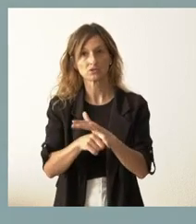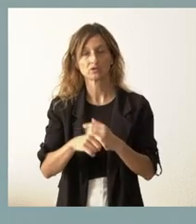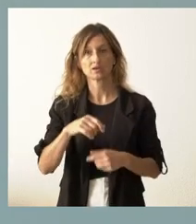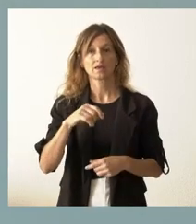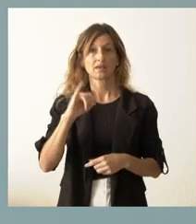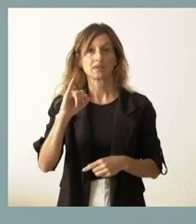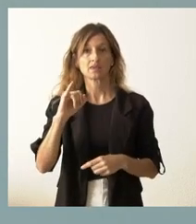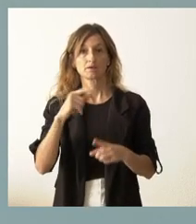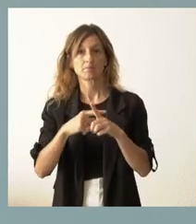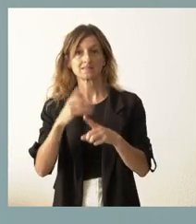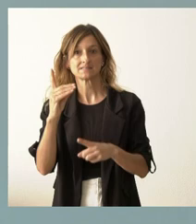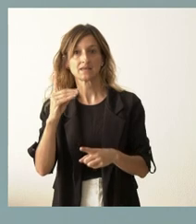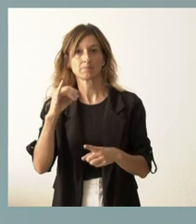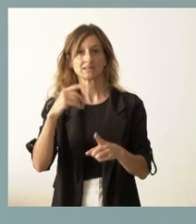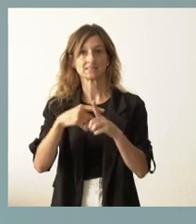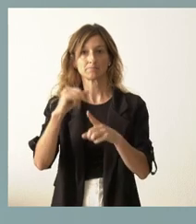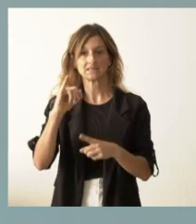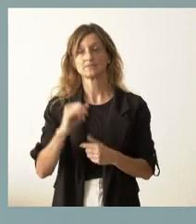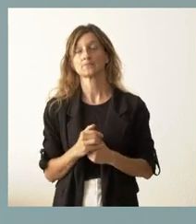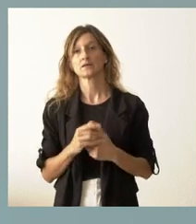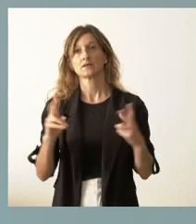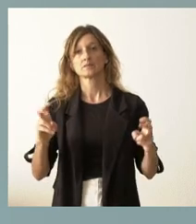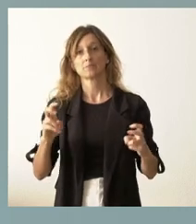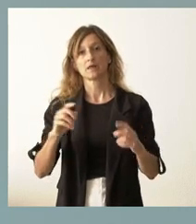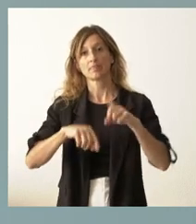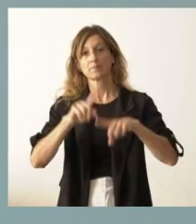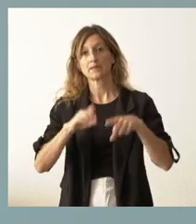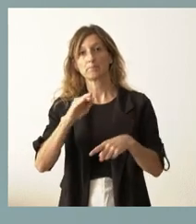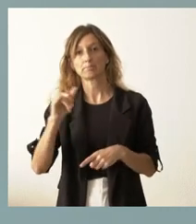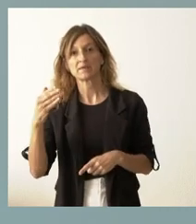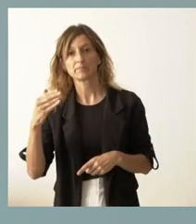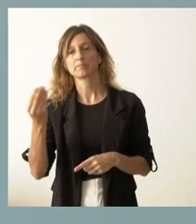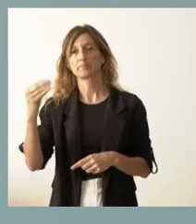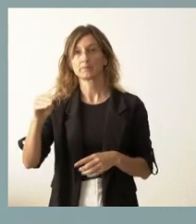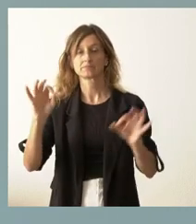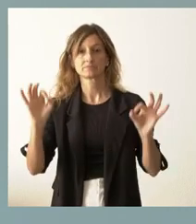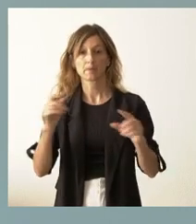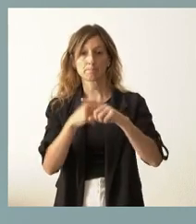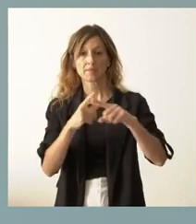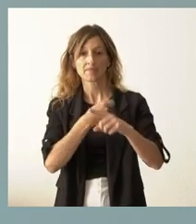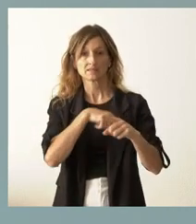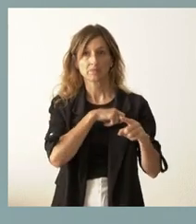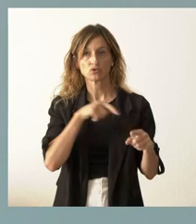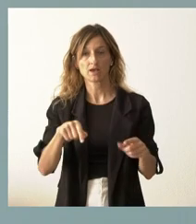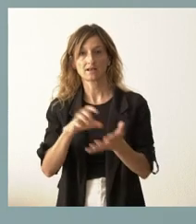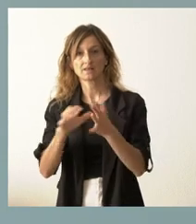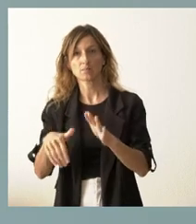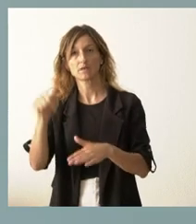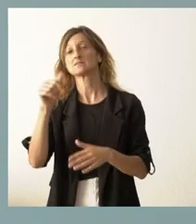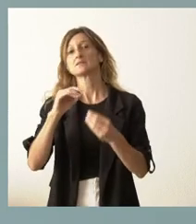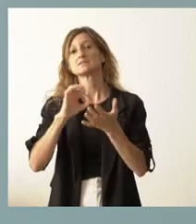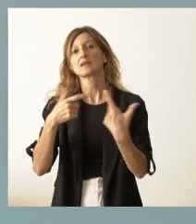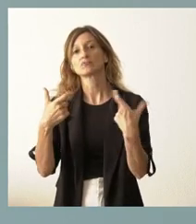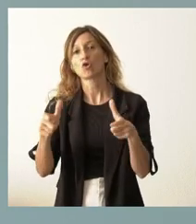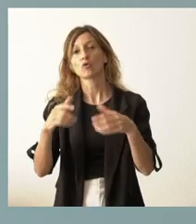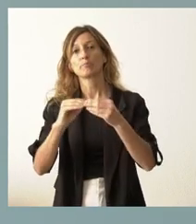Masí, en volumen de inversión respecto de su PIB e incluso, claramente, por encima de la media española en la participación del sector productivo